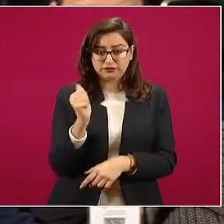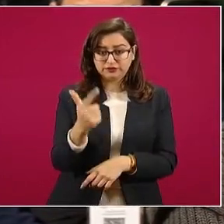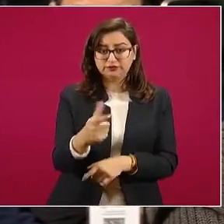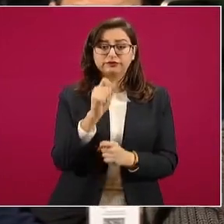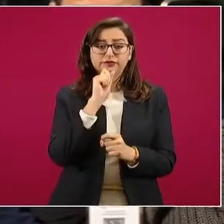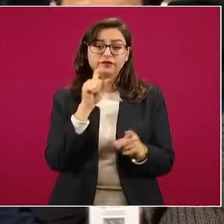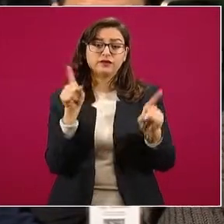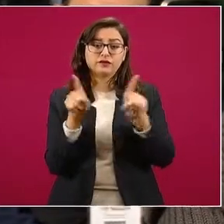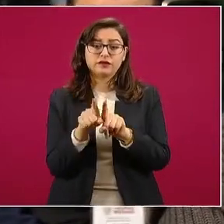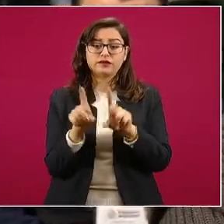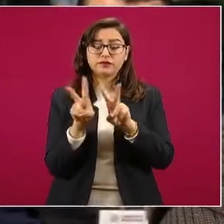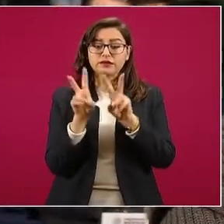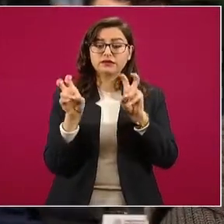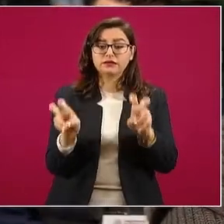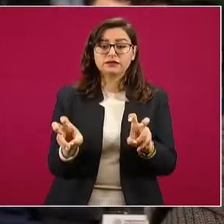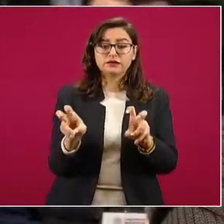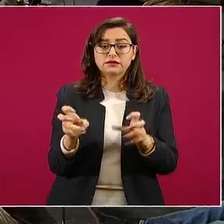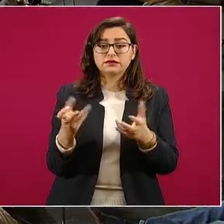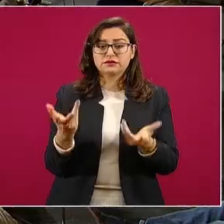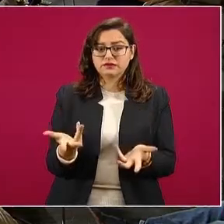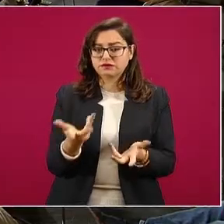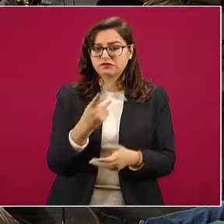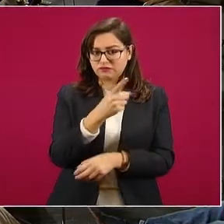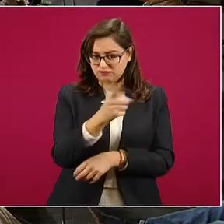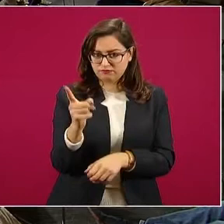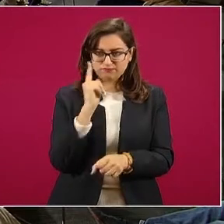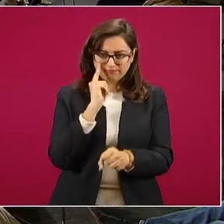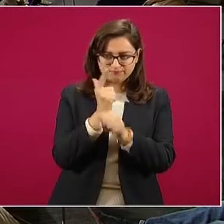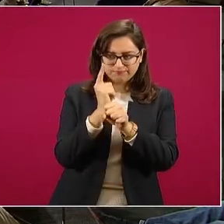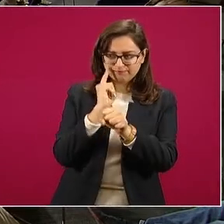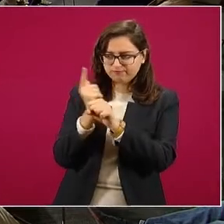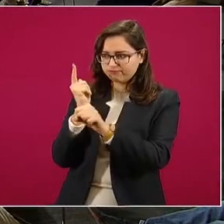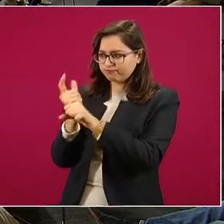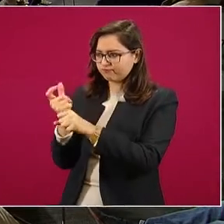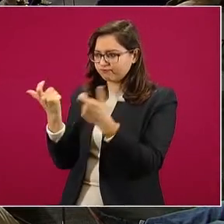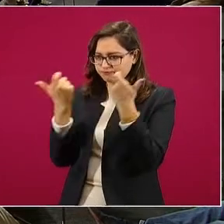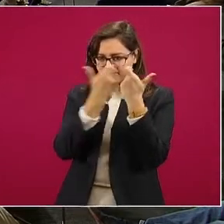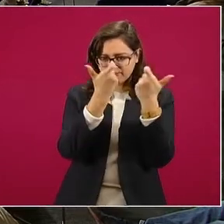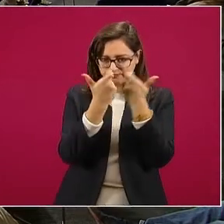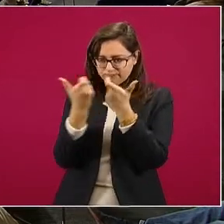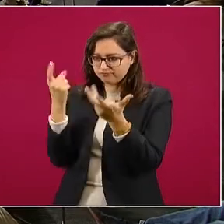han mencionado en el tema de los malos manejos que ustedes encontraron en todo tipo de fondos?